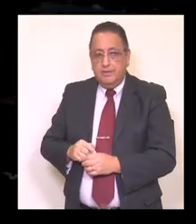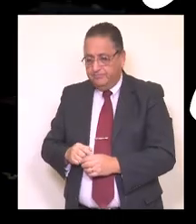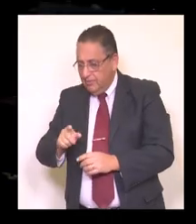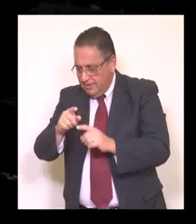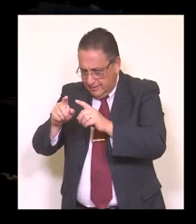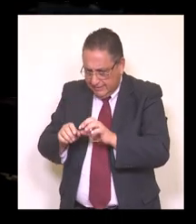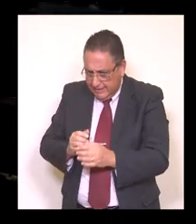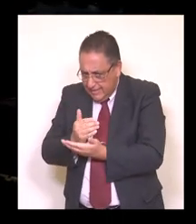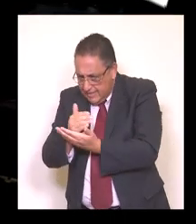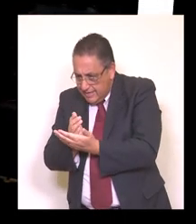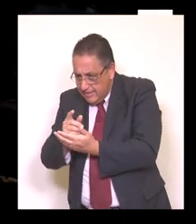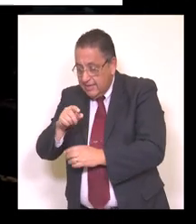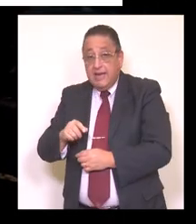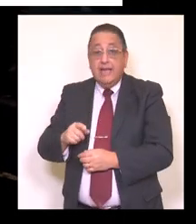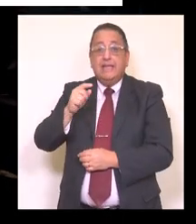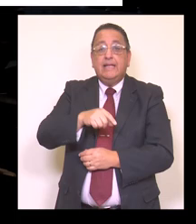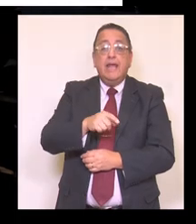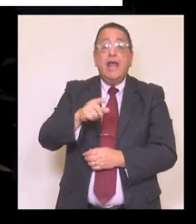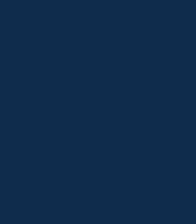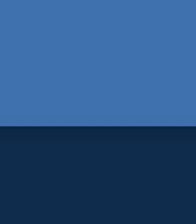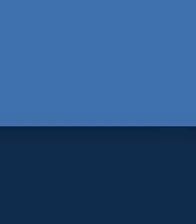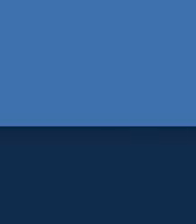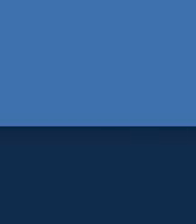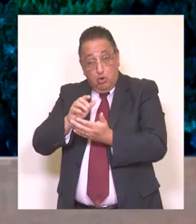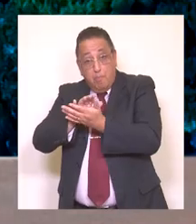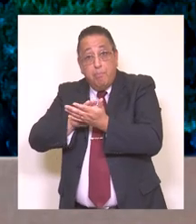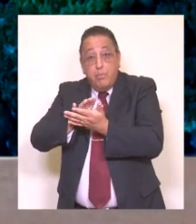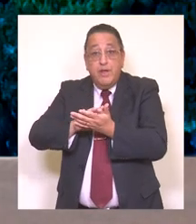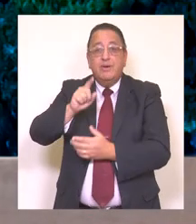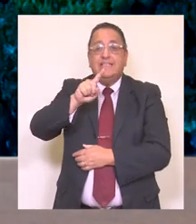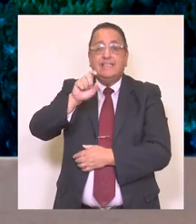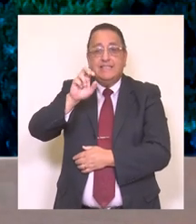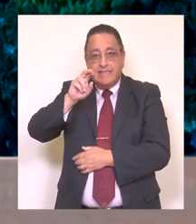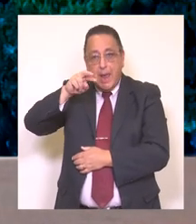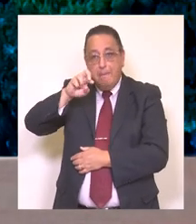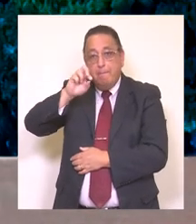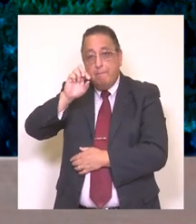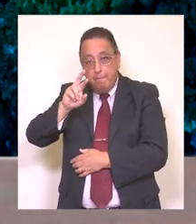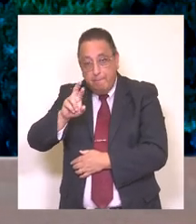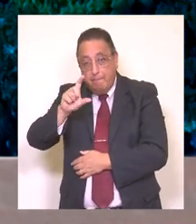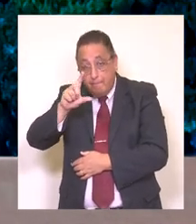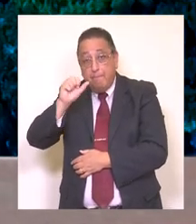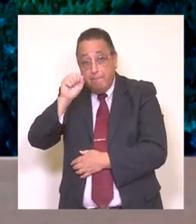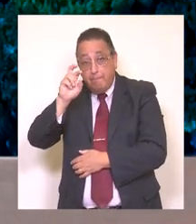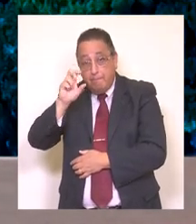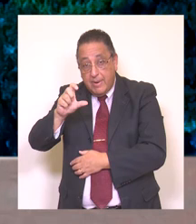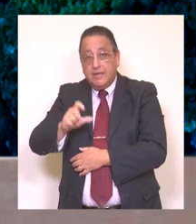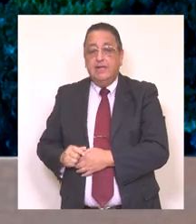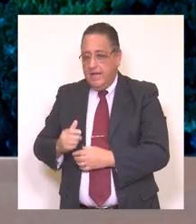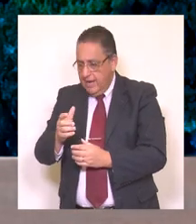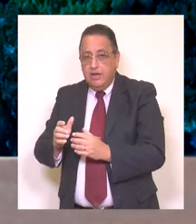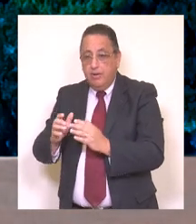Otra de nuestras áreas de trabajo es la Secretaría Comunal de Planificación, más conocida como SECMAN. A través de esta